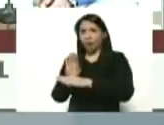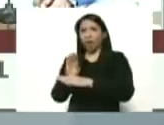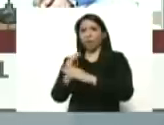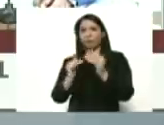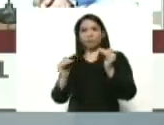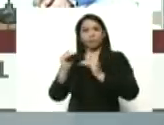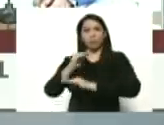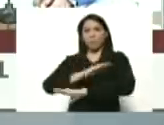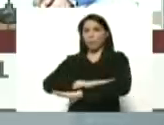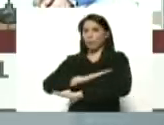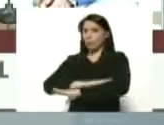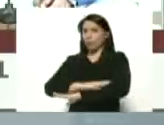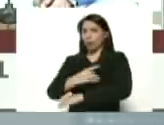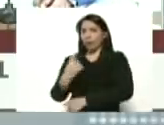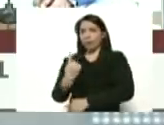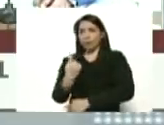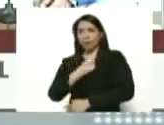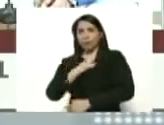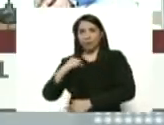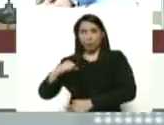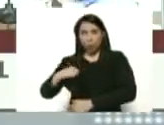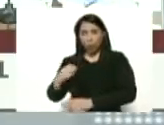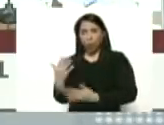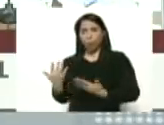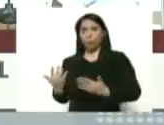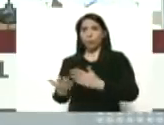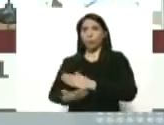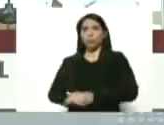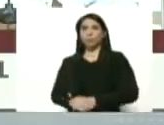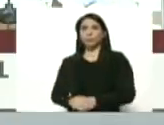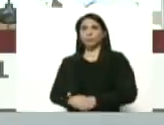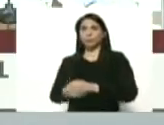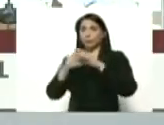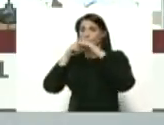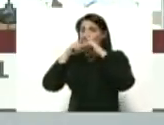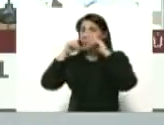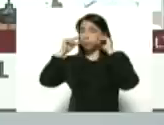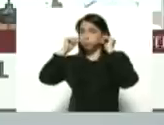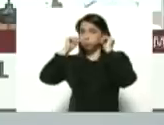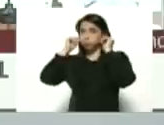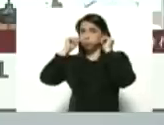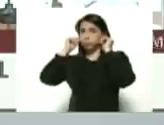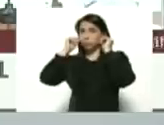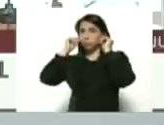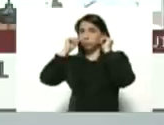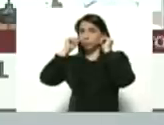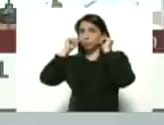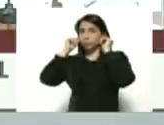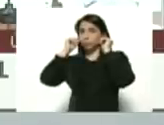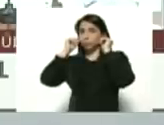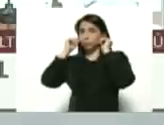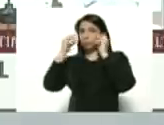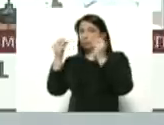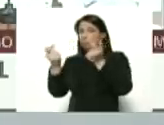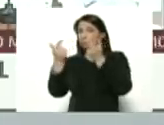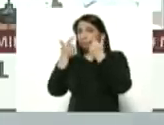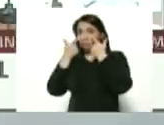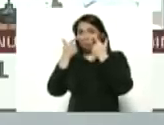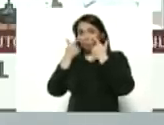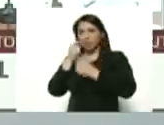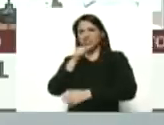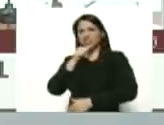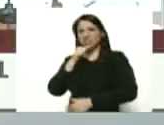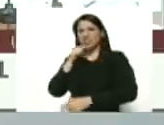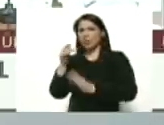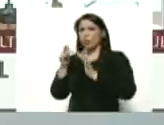máxima disciplina individual, personal, tapabocas, bueno, moscada, aquí darle la